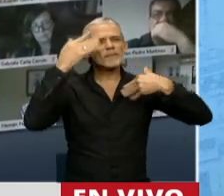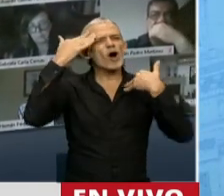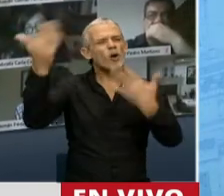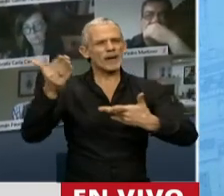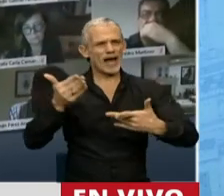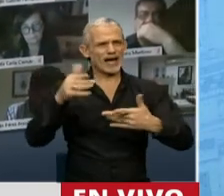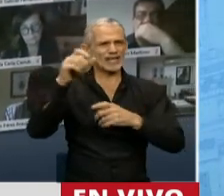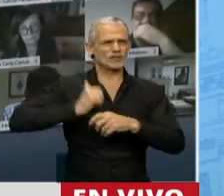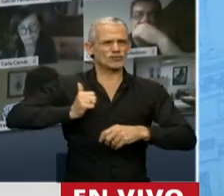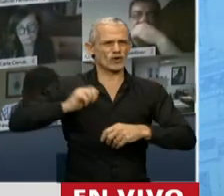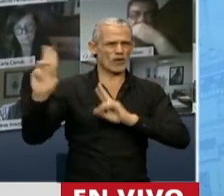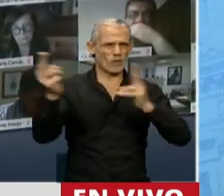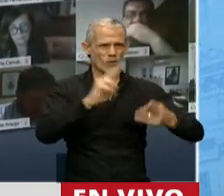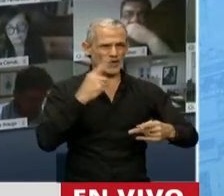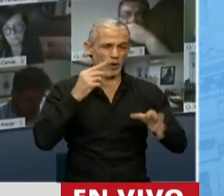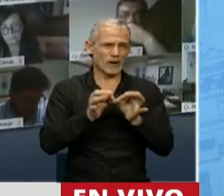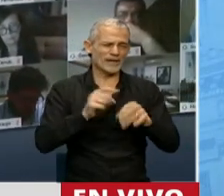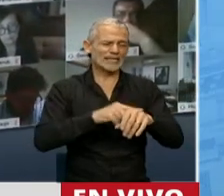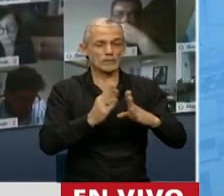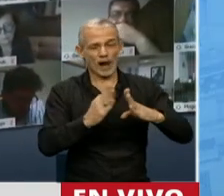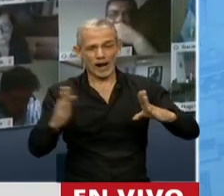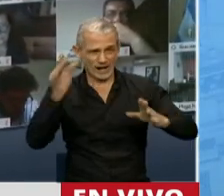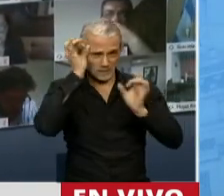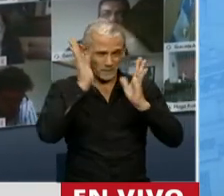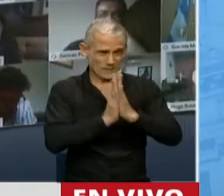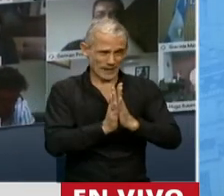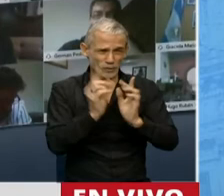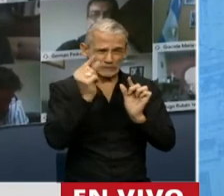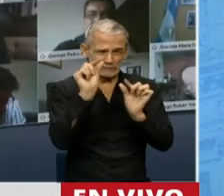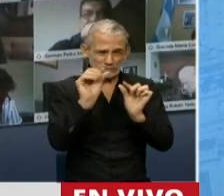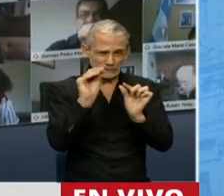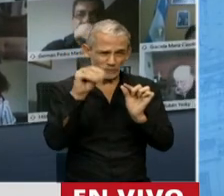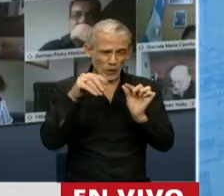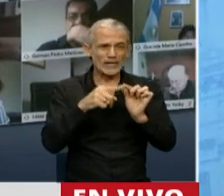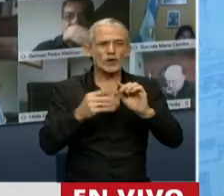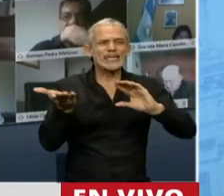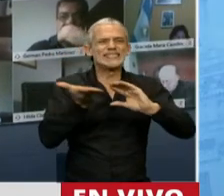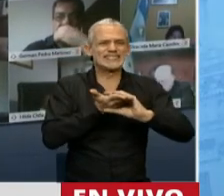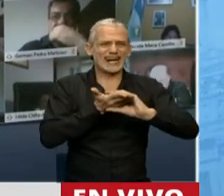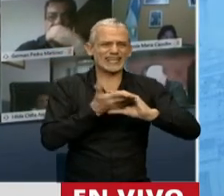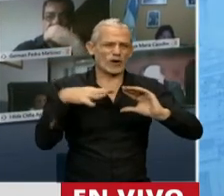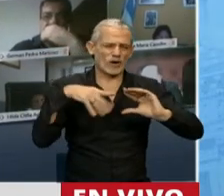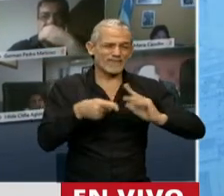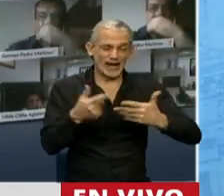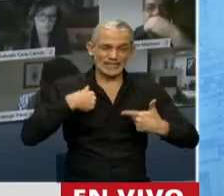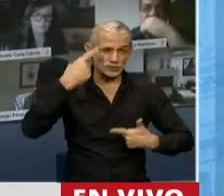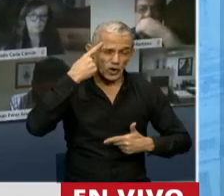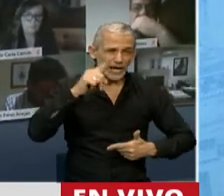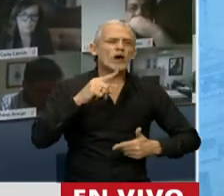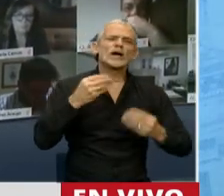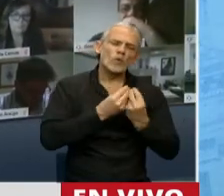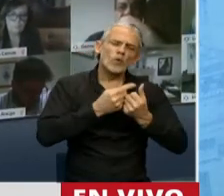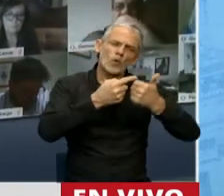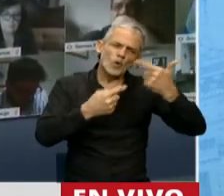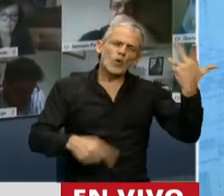nuestros héroes de Malvinas. Bueno, me estoy pasando el tiempo. Le pido, presidente, por favor, que me dé la posibilidad de insertar, porque creo que hay mucho